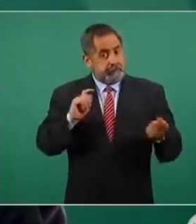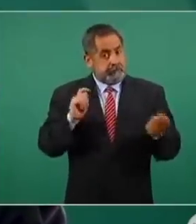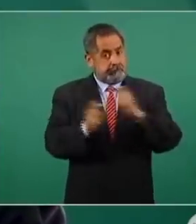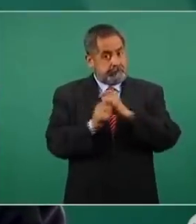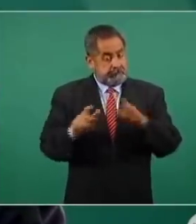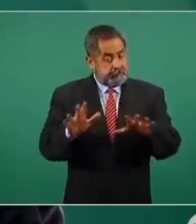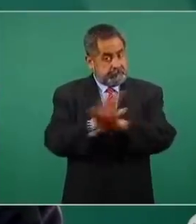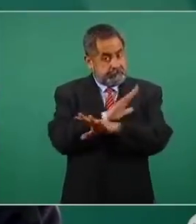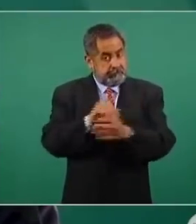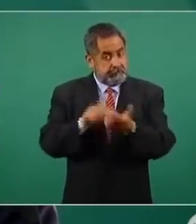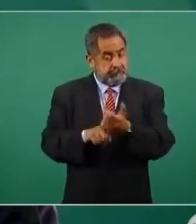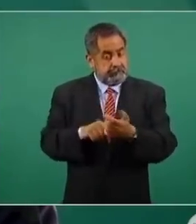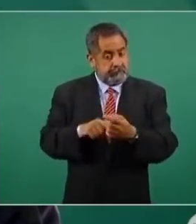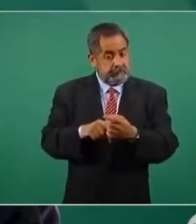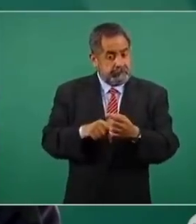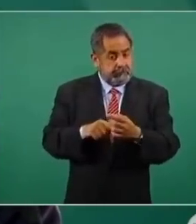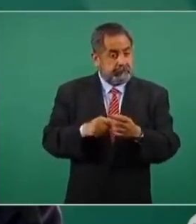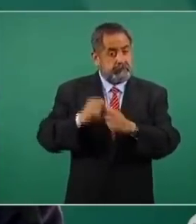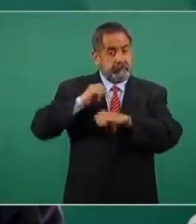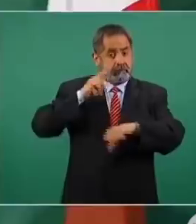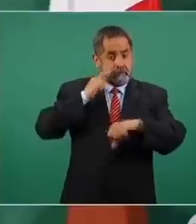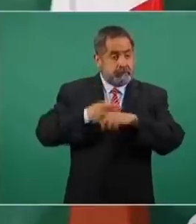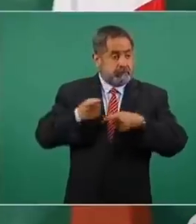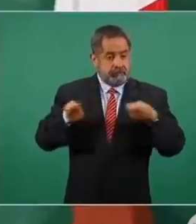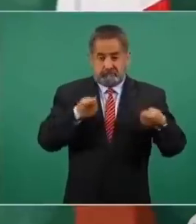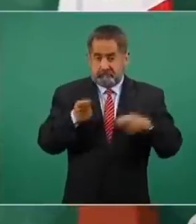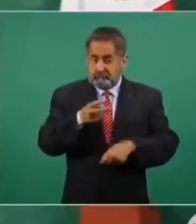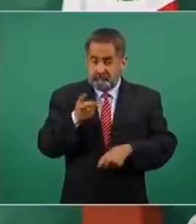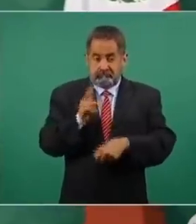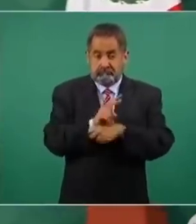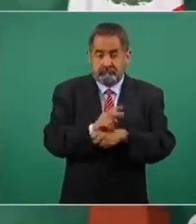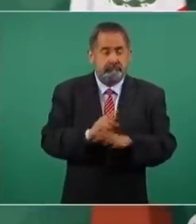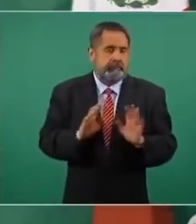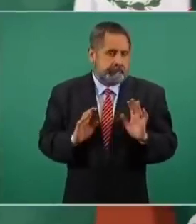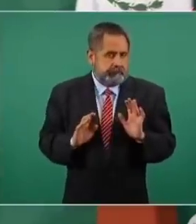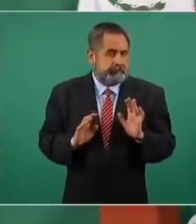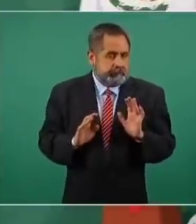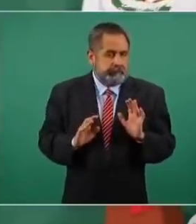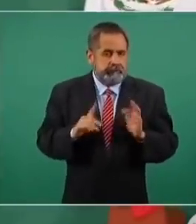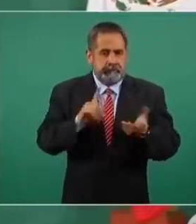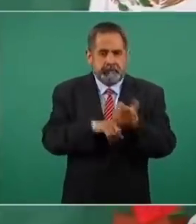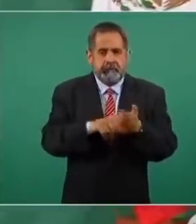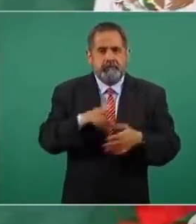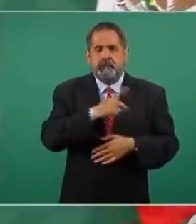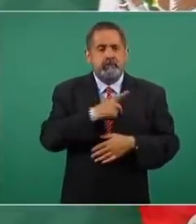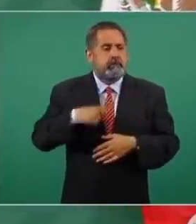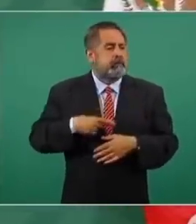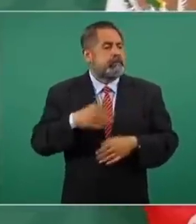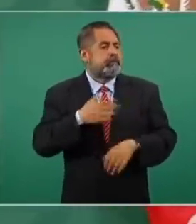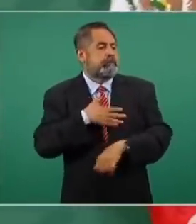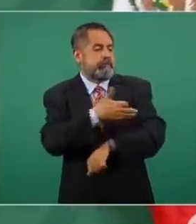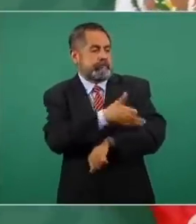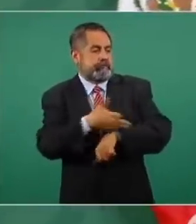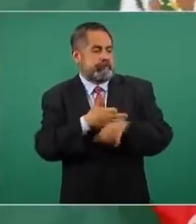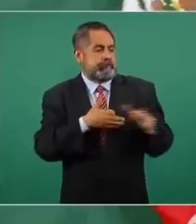Judicatura va a hacerse cargo de que no haya nepotismo